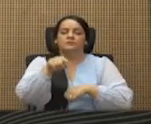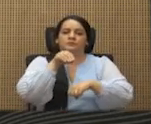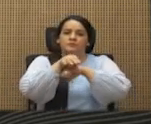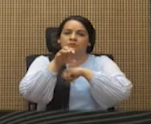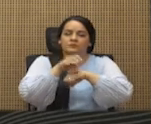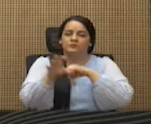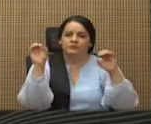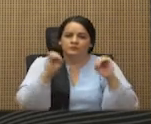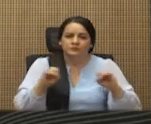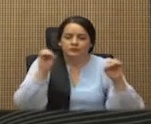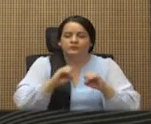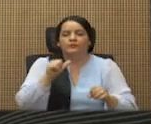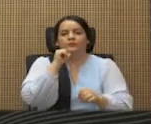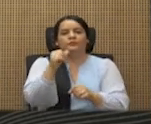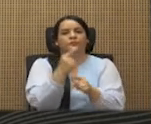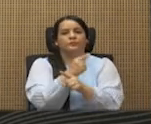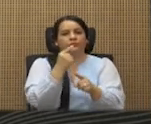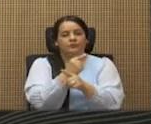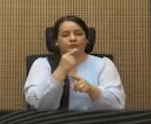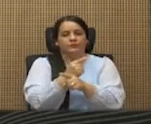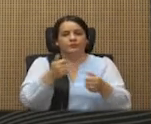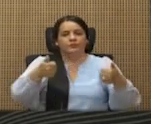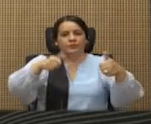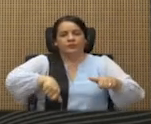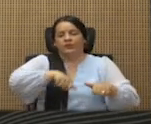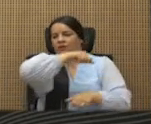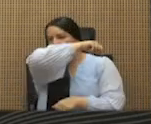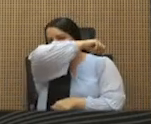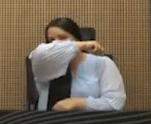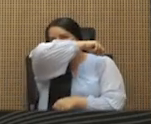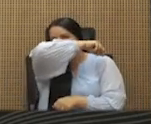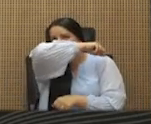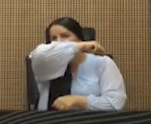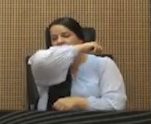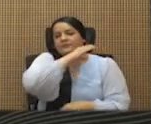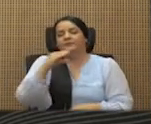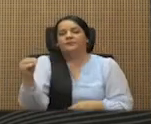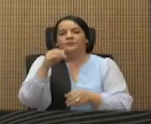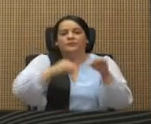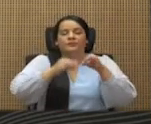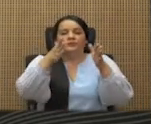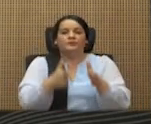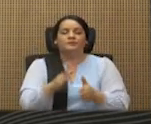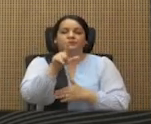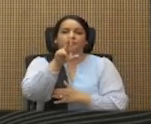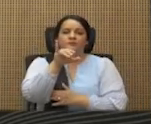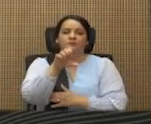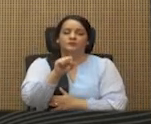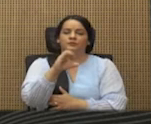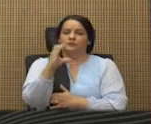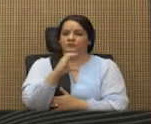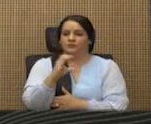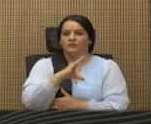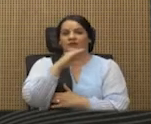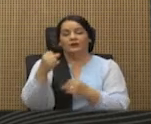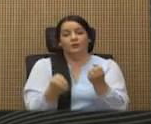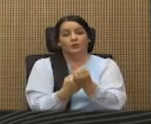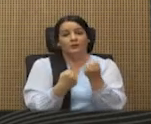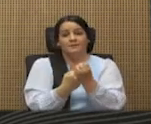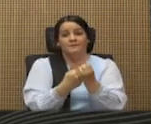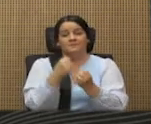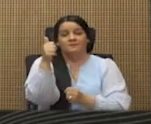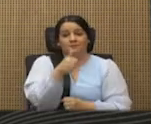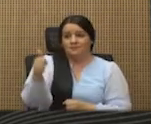ni nada irregular, según lo deja claro el juez Félix Castellón. Y lo refuerza el jerarca del